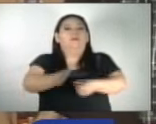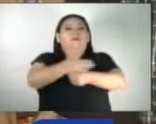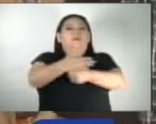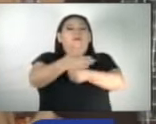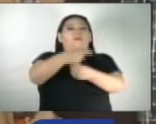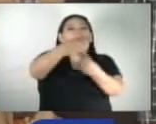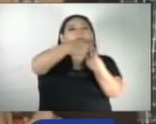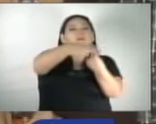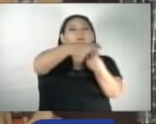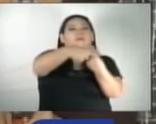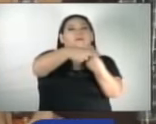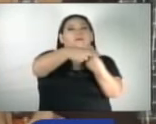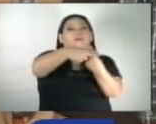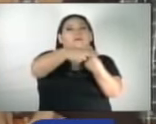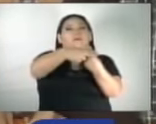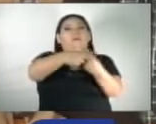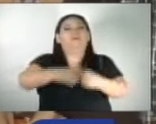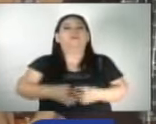Partido Arena